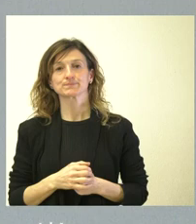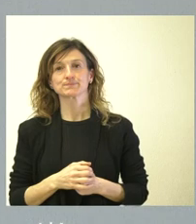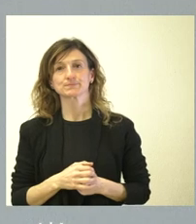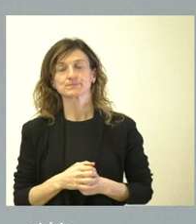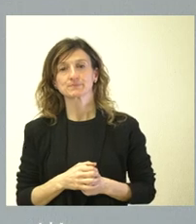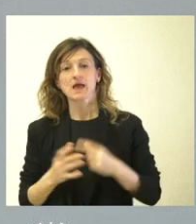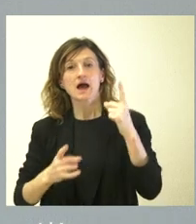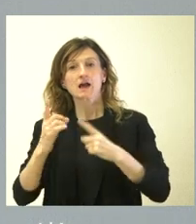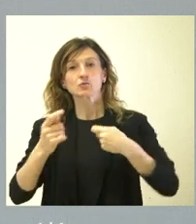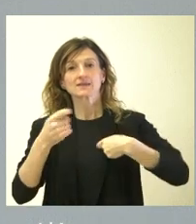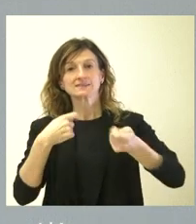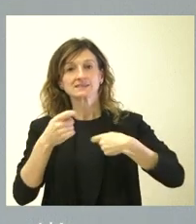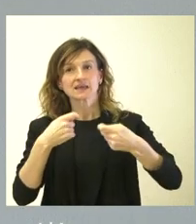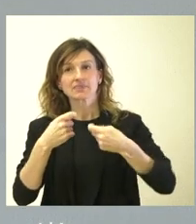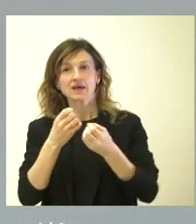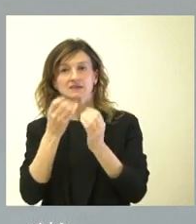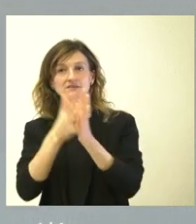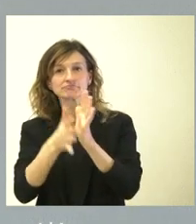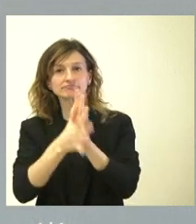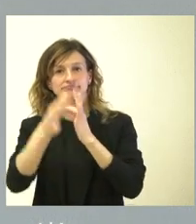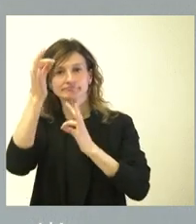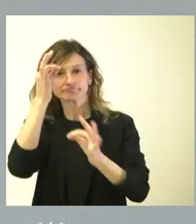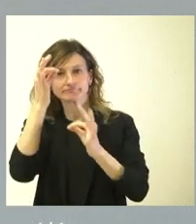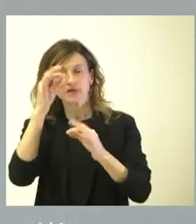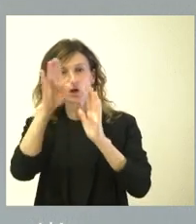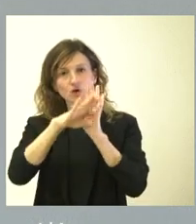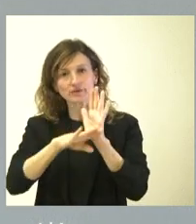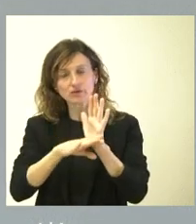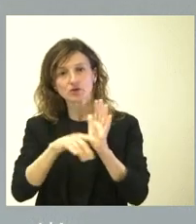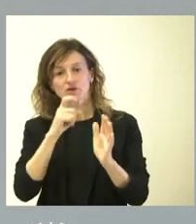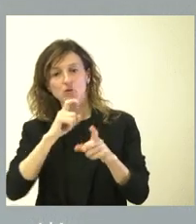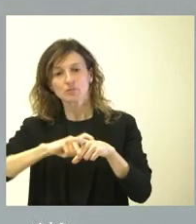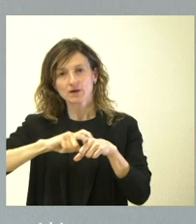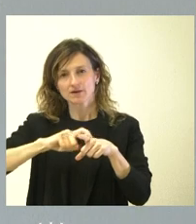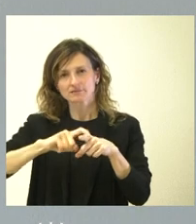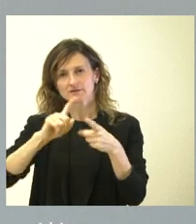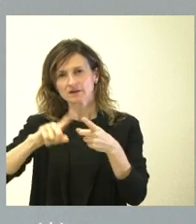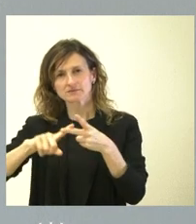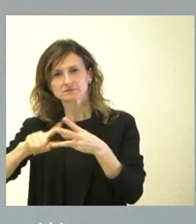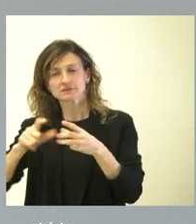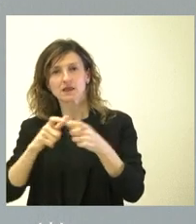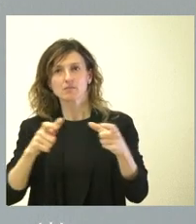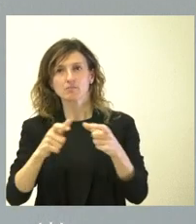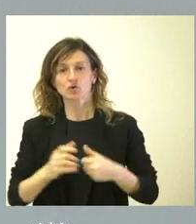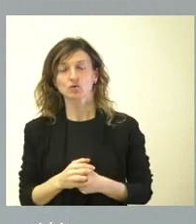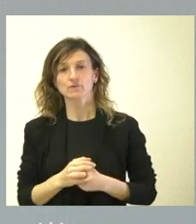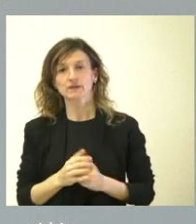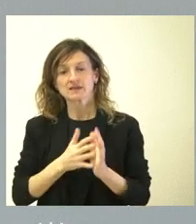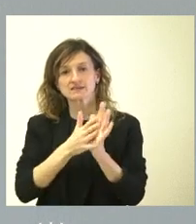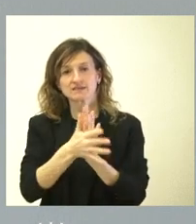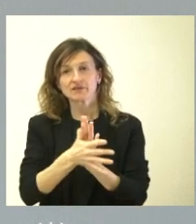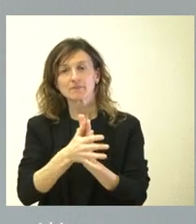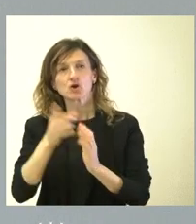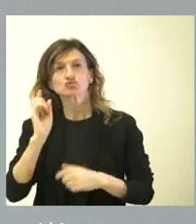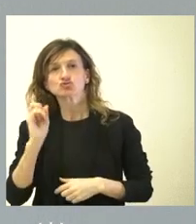que hay algunos establecimientos que informen específicamente de las condiciones y características del bono, no significa que este bono